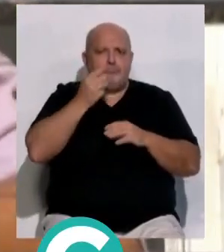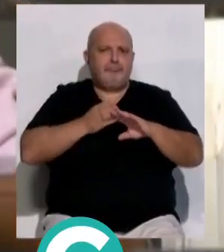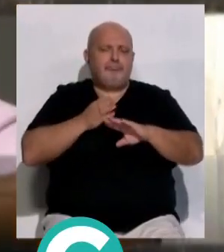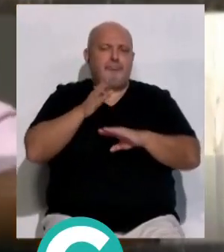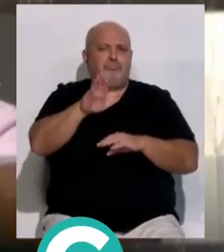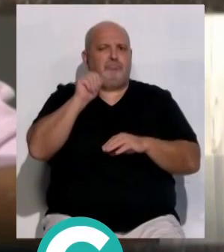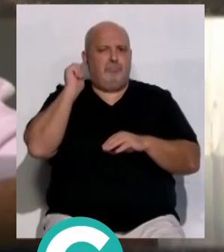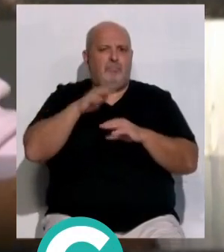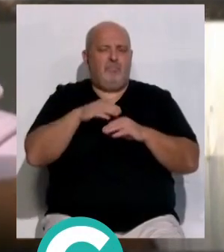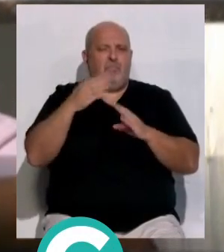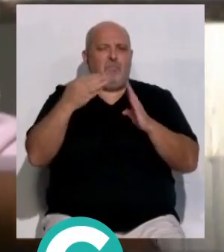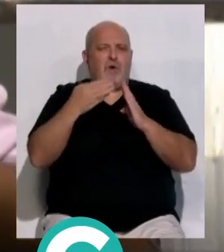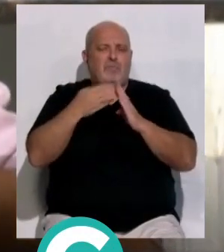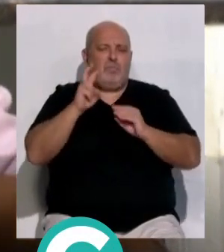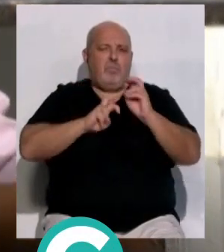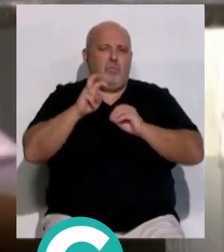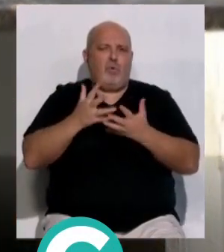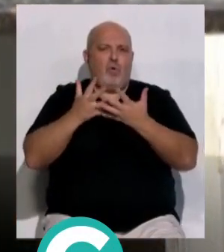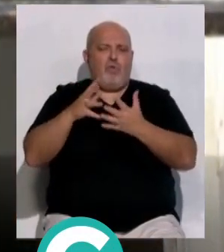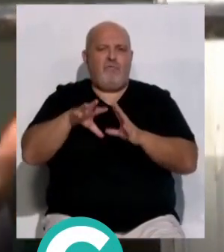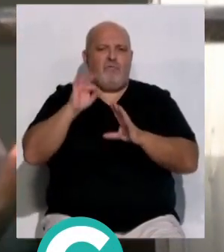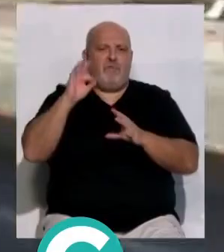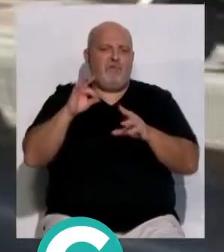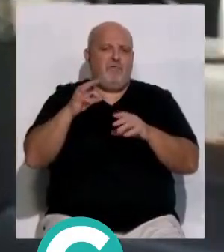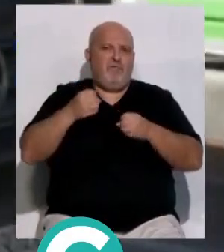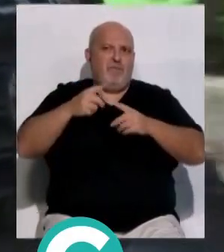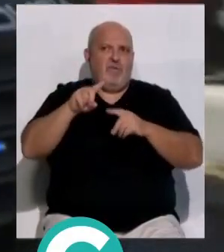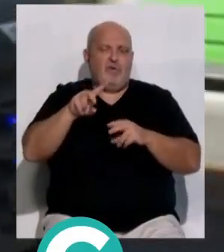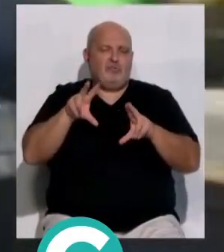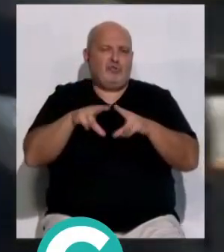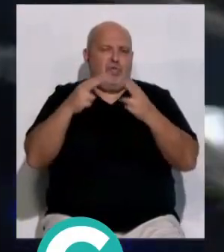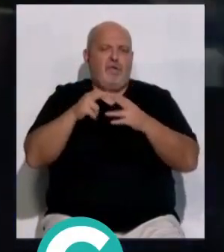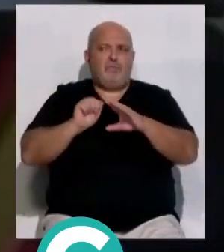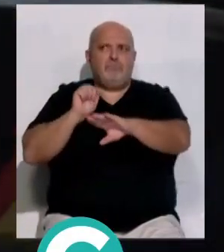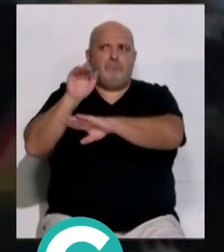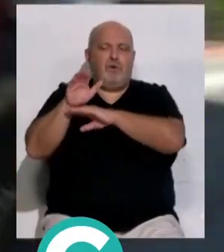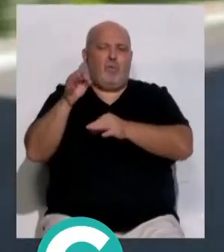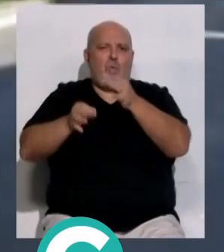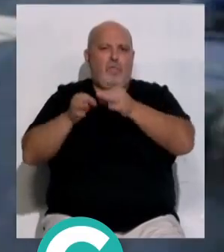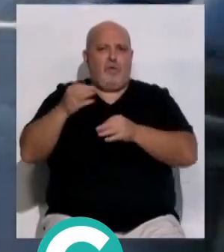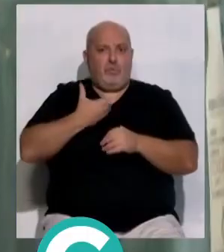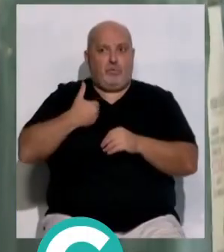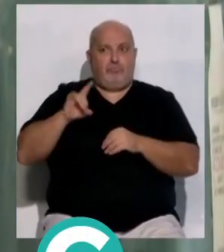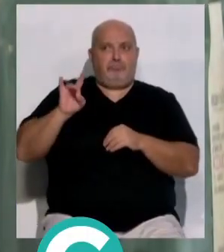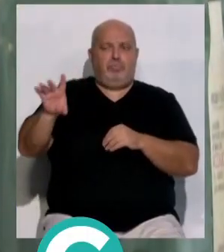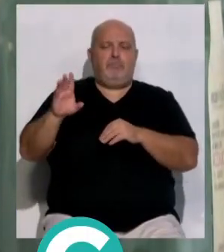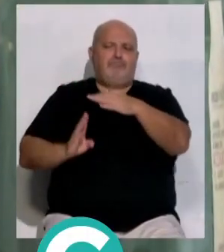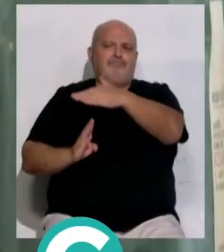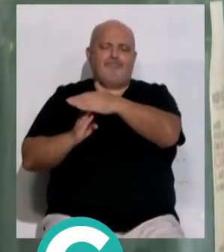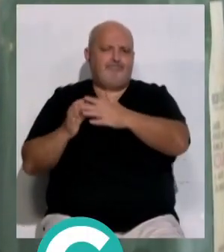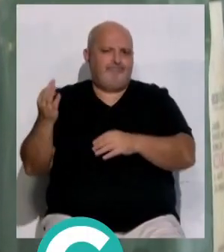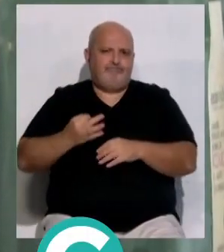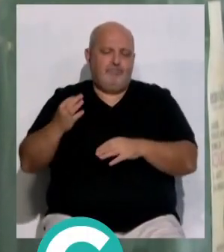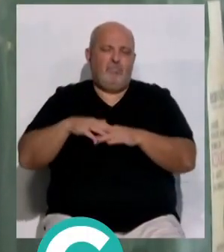cita a la vecina con Procasa para buscar una opción de vivienda social y han enviado un escrito al juzgado con la petición de la suspensión del